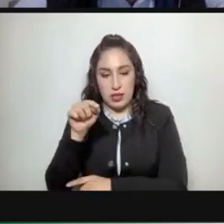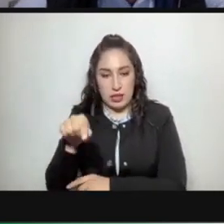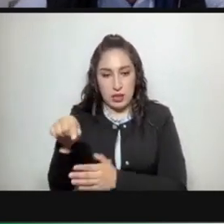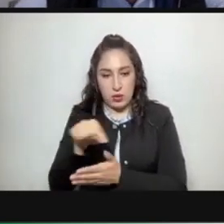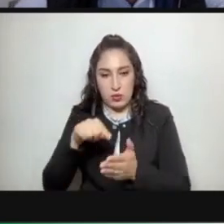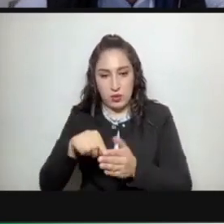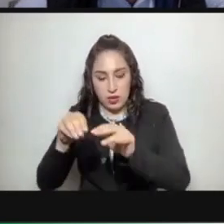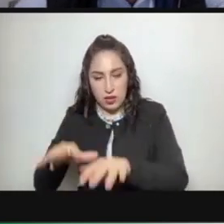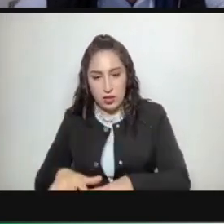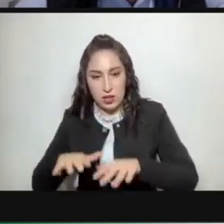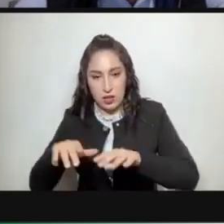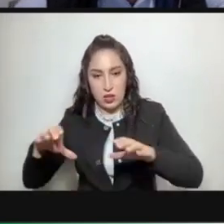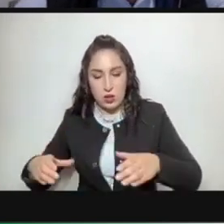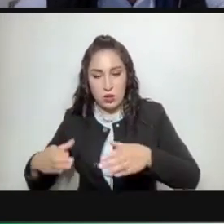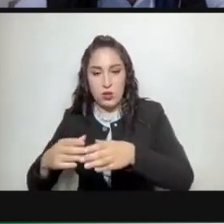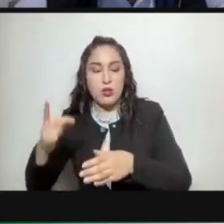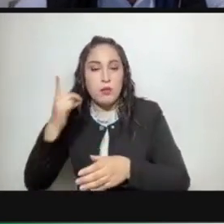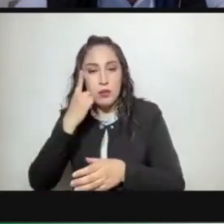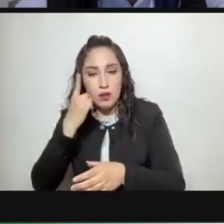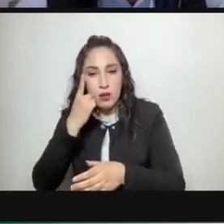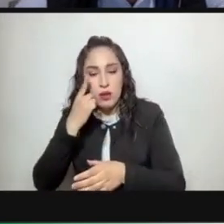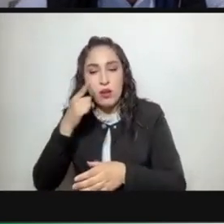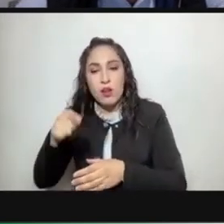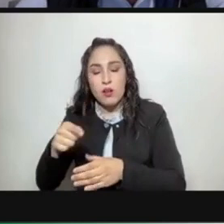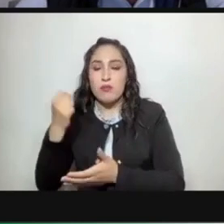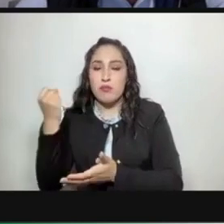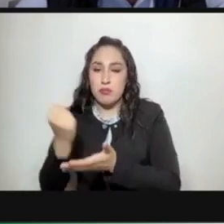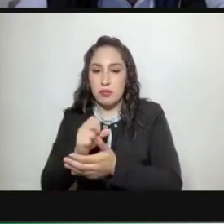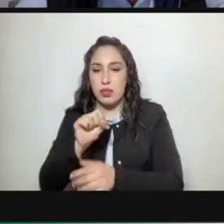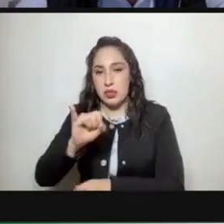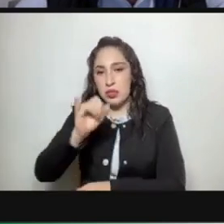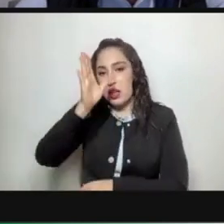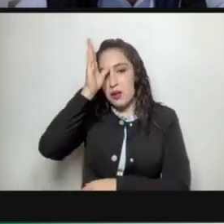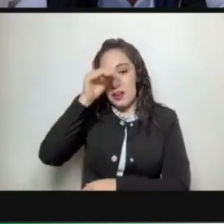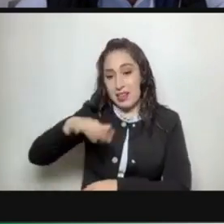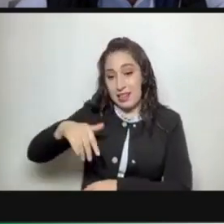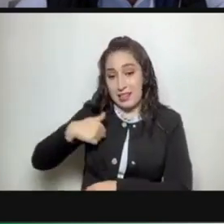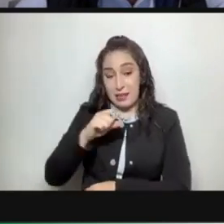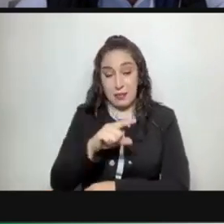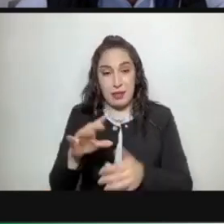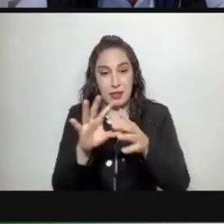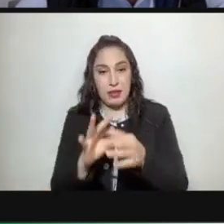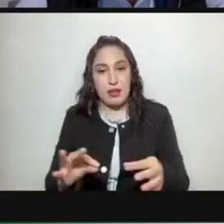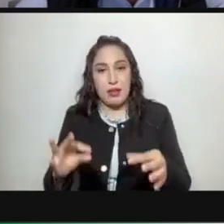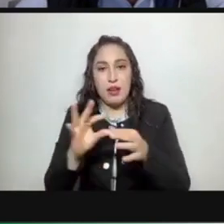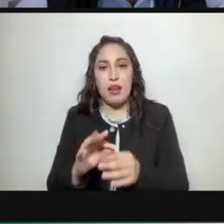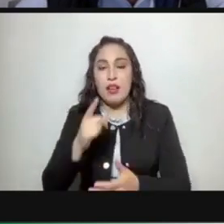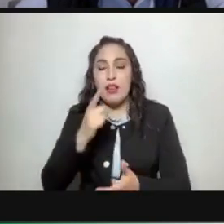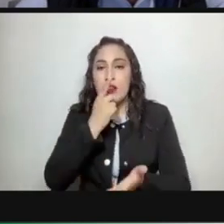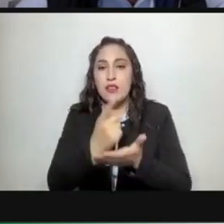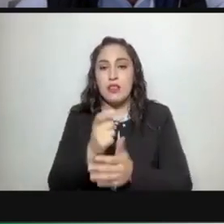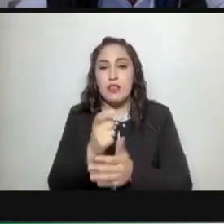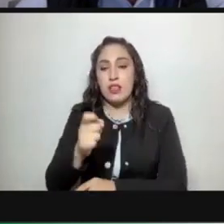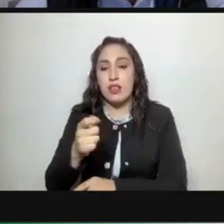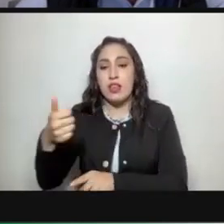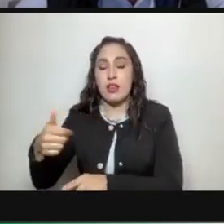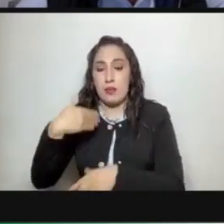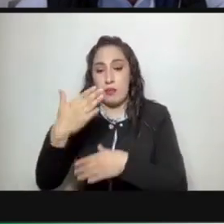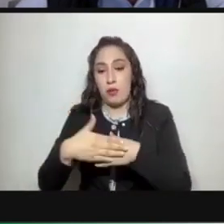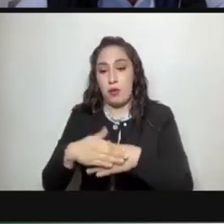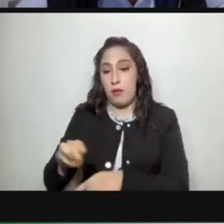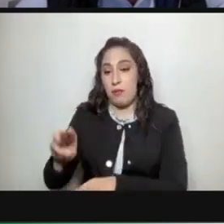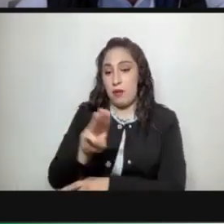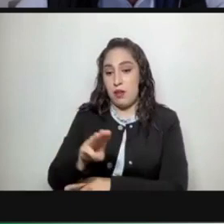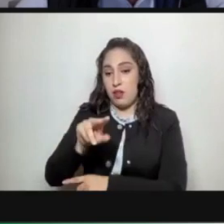congreso de esta segunda legislatura aprobó el acuerdo antes mencionado en el cual queda establecido que el próximo miércoles